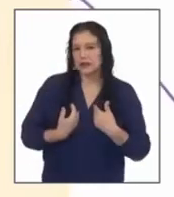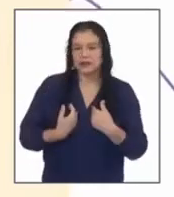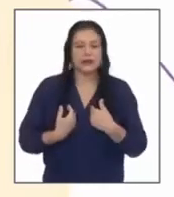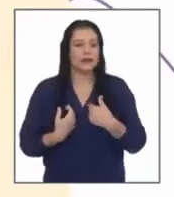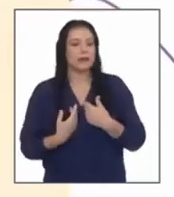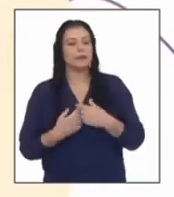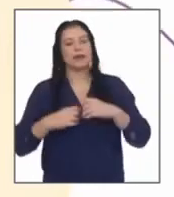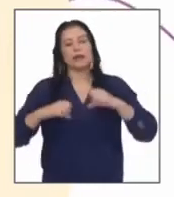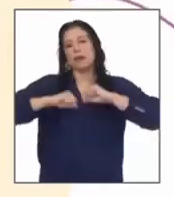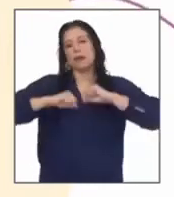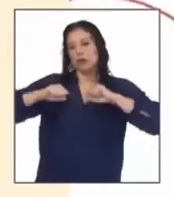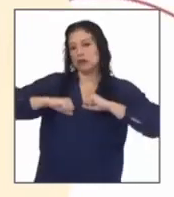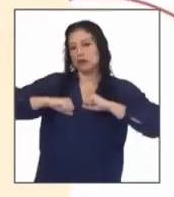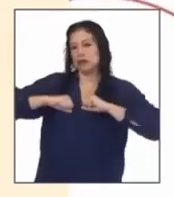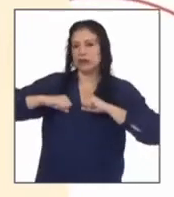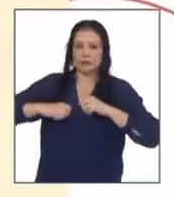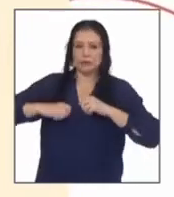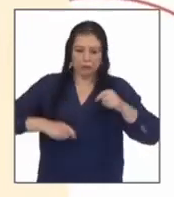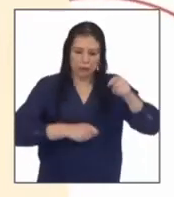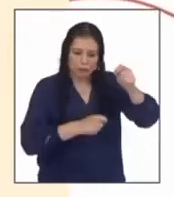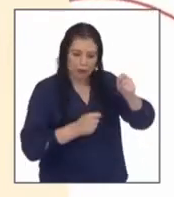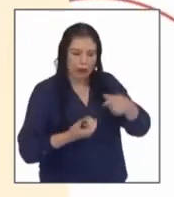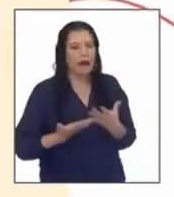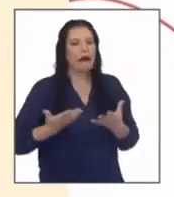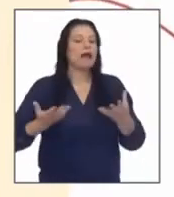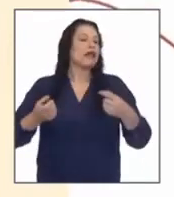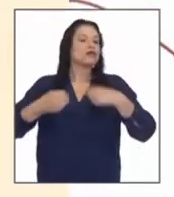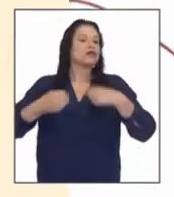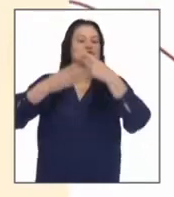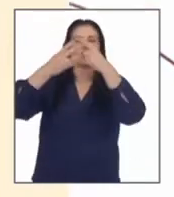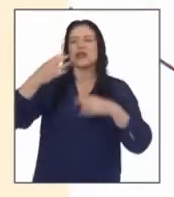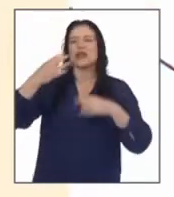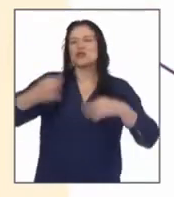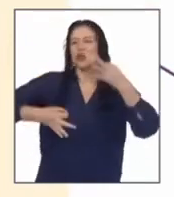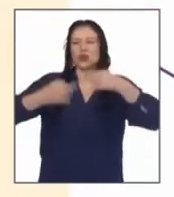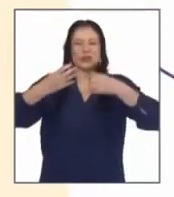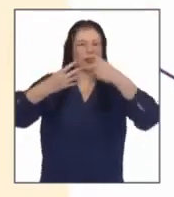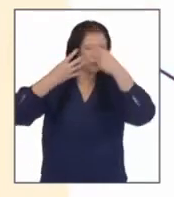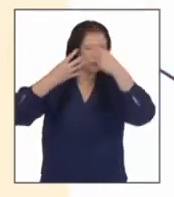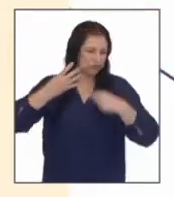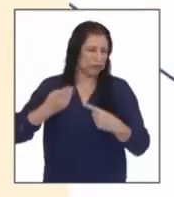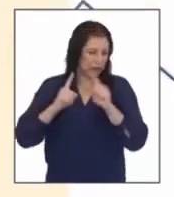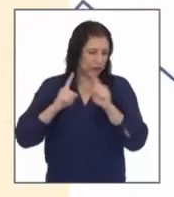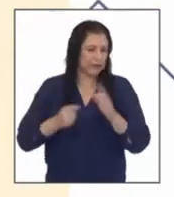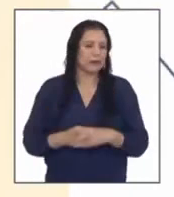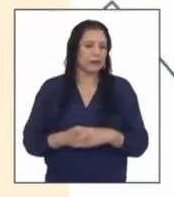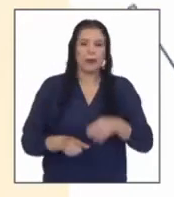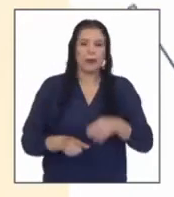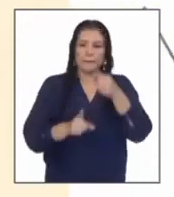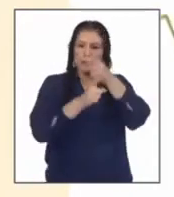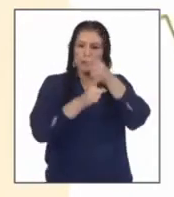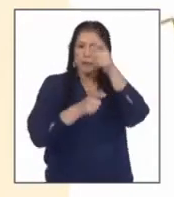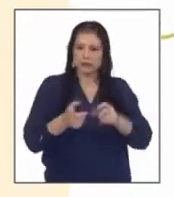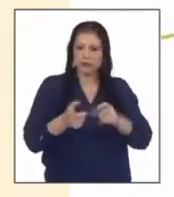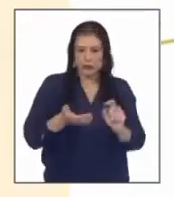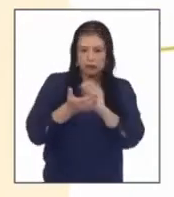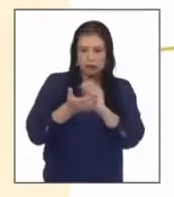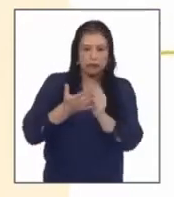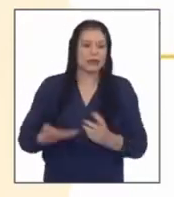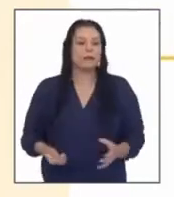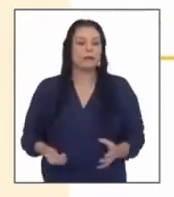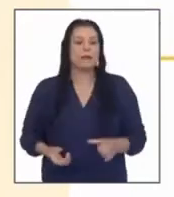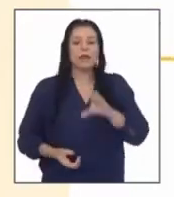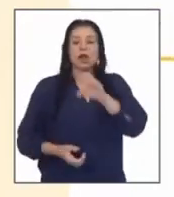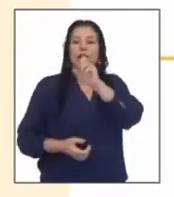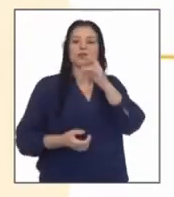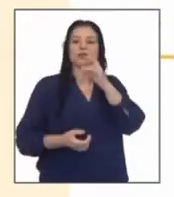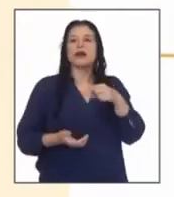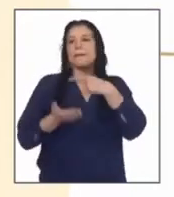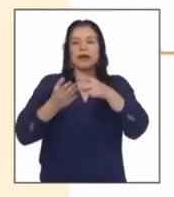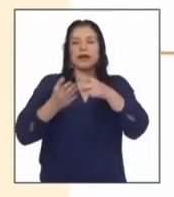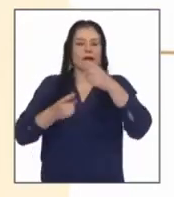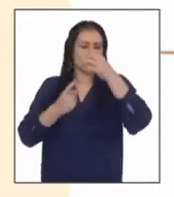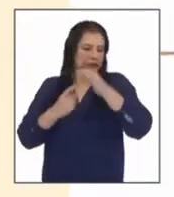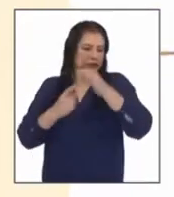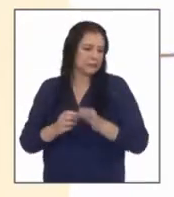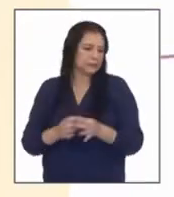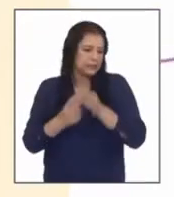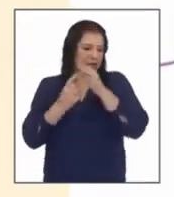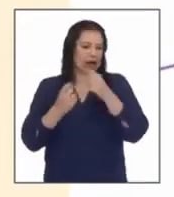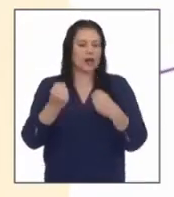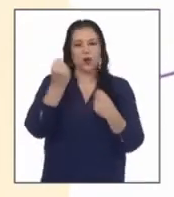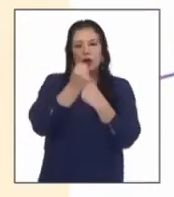ser deportiva taurina sucesos judicial entre otros por autor puede ser corresponsal enviado especial